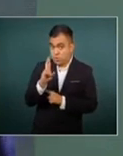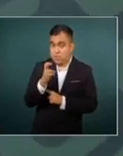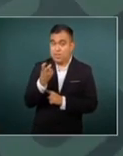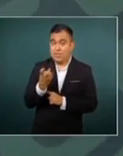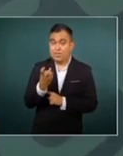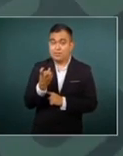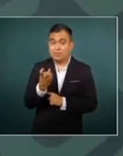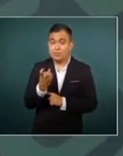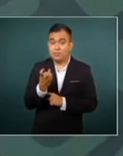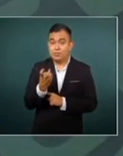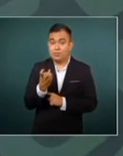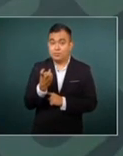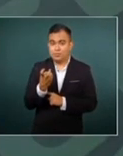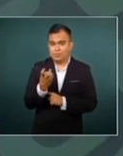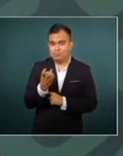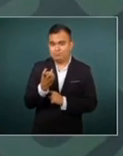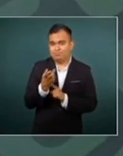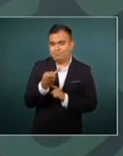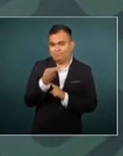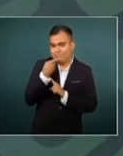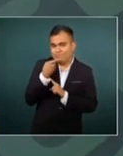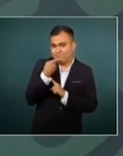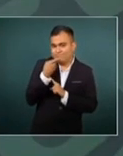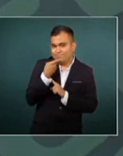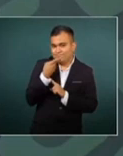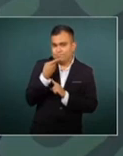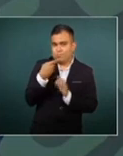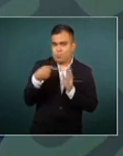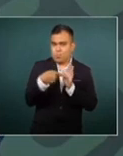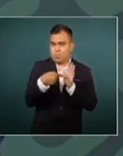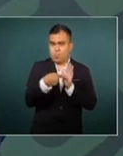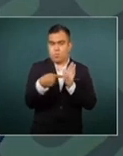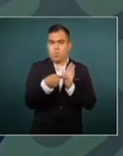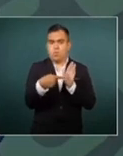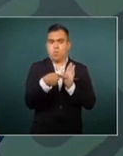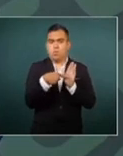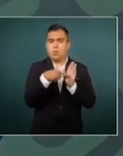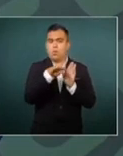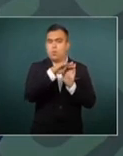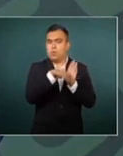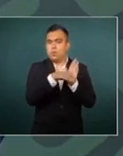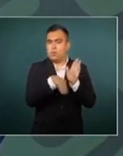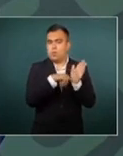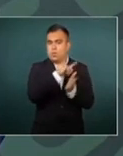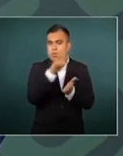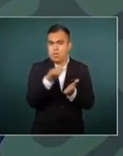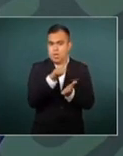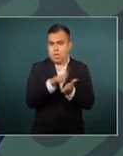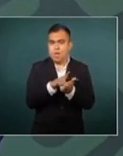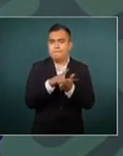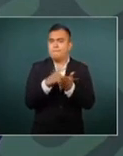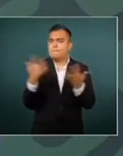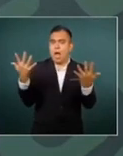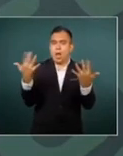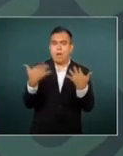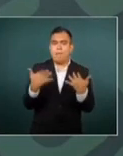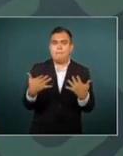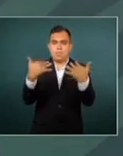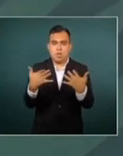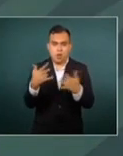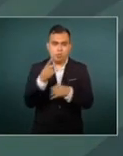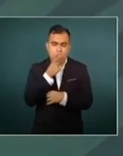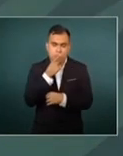en el lenguaje parlamentario por alusiones personales entonces